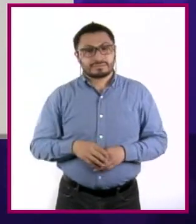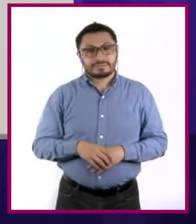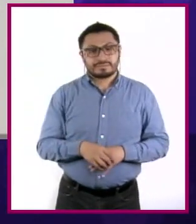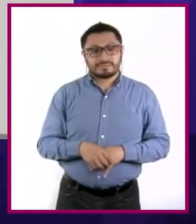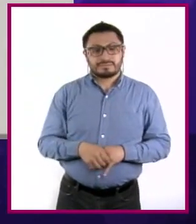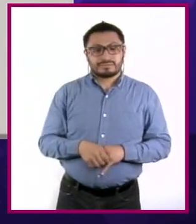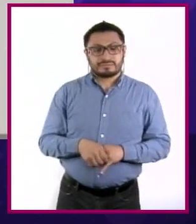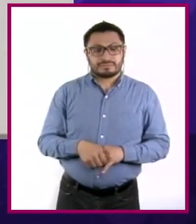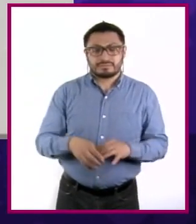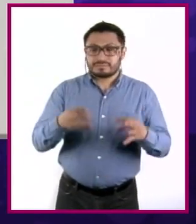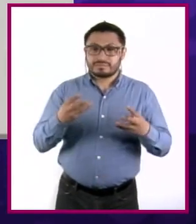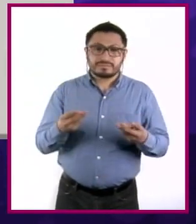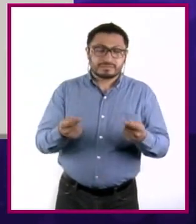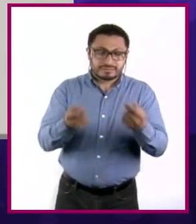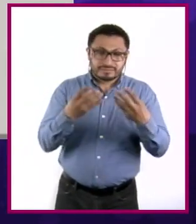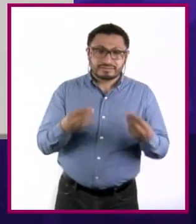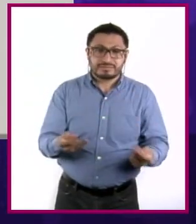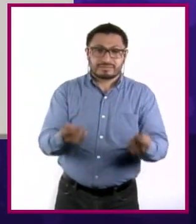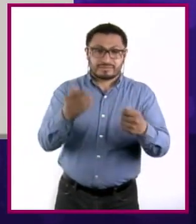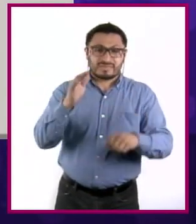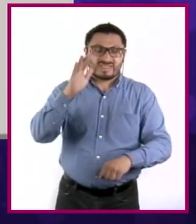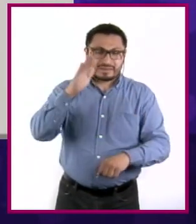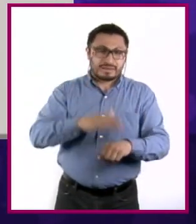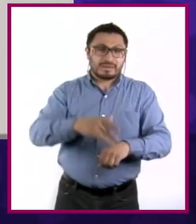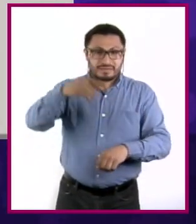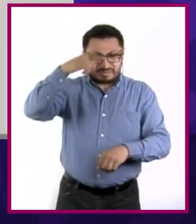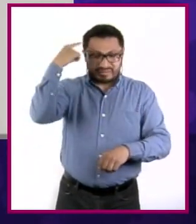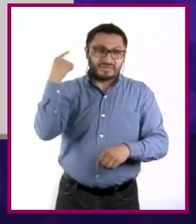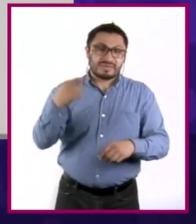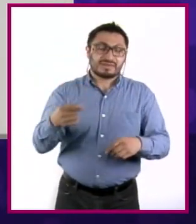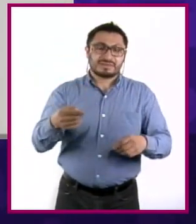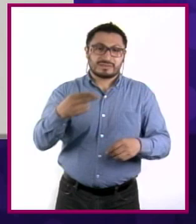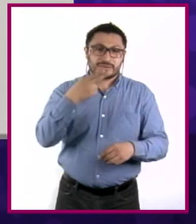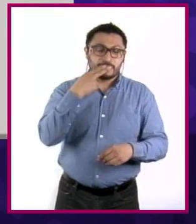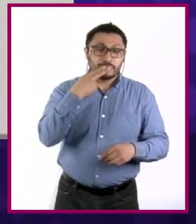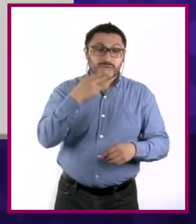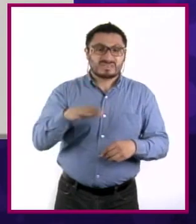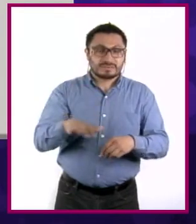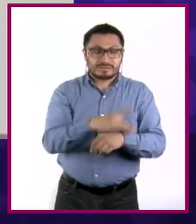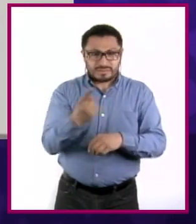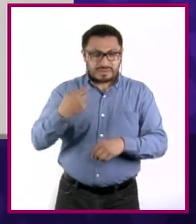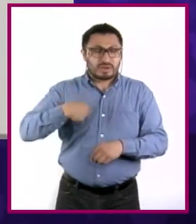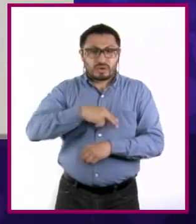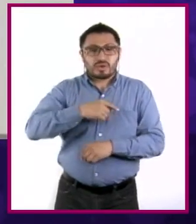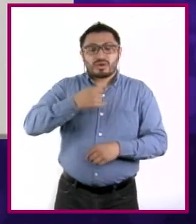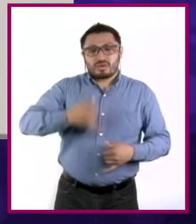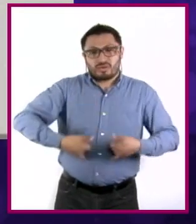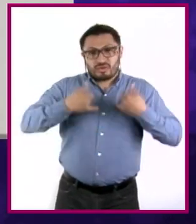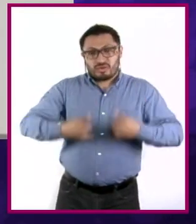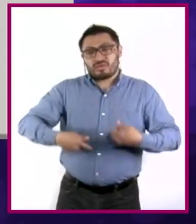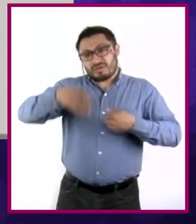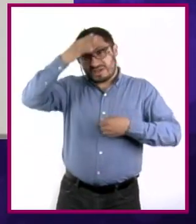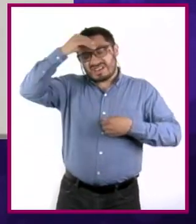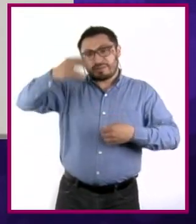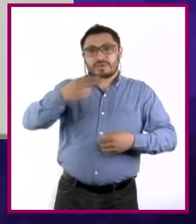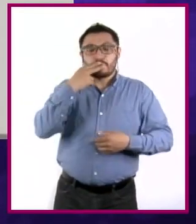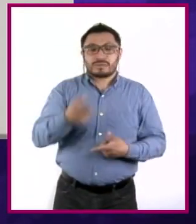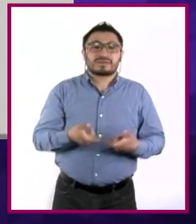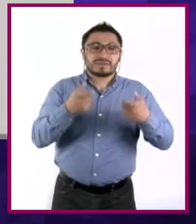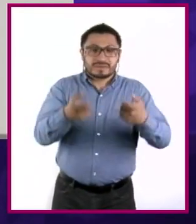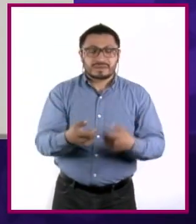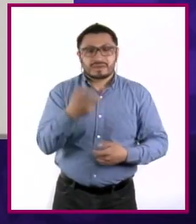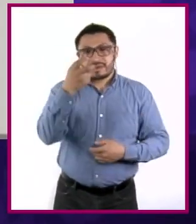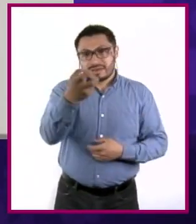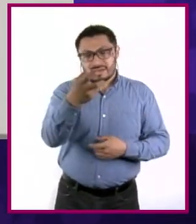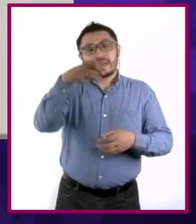La solvencia financiera será mucho más fácil de atender porque nosotros ya sabremos cómo administrarnos y eso va a saber que nos va a